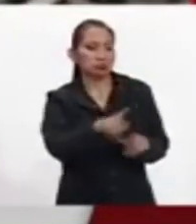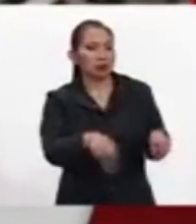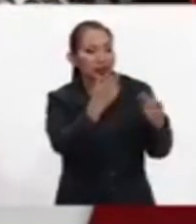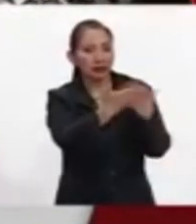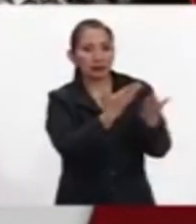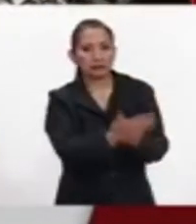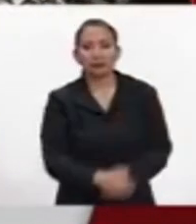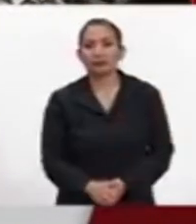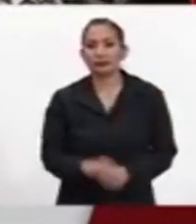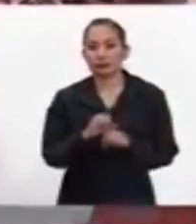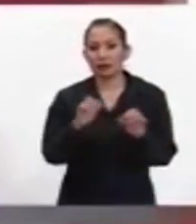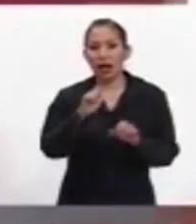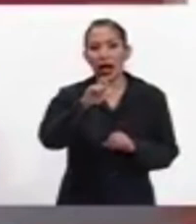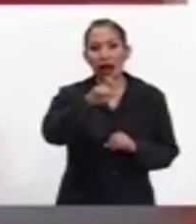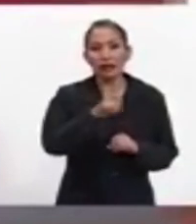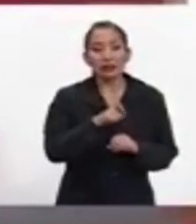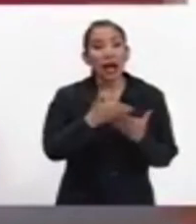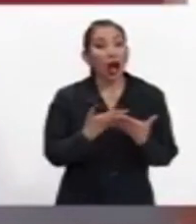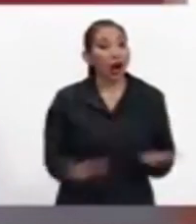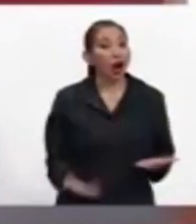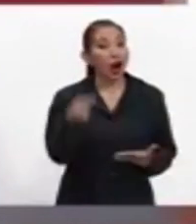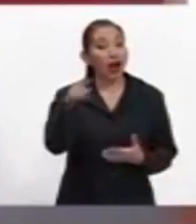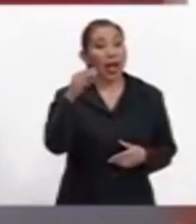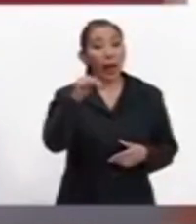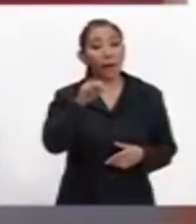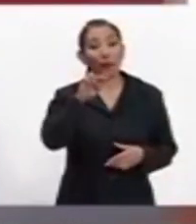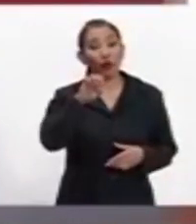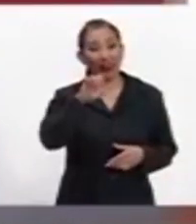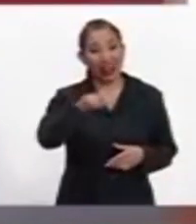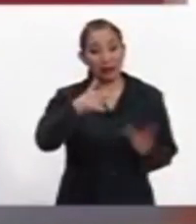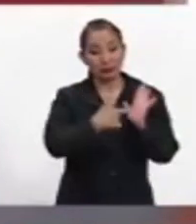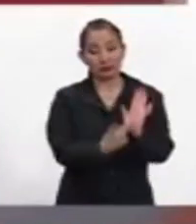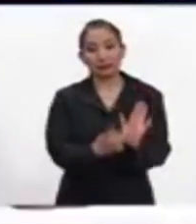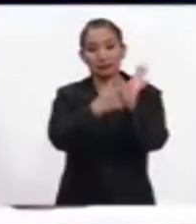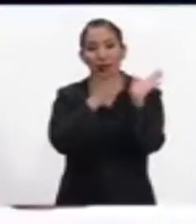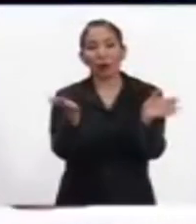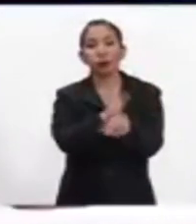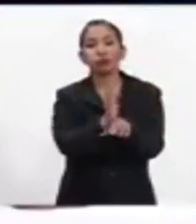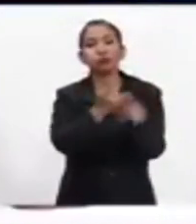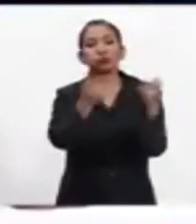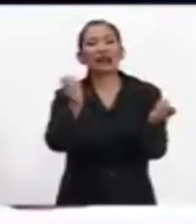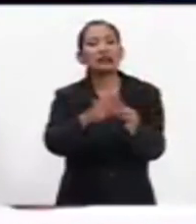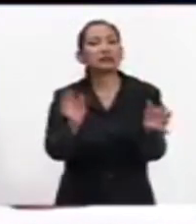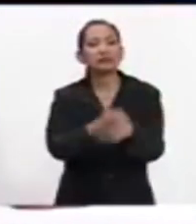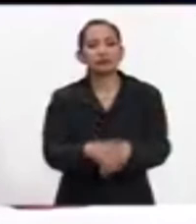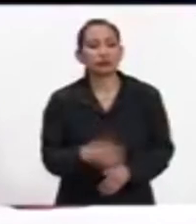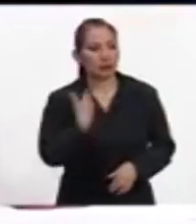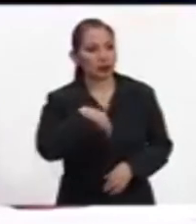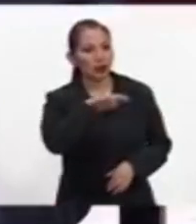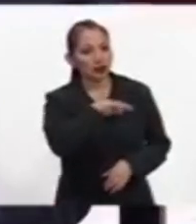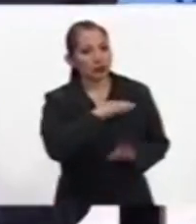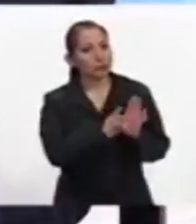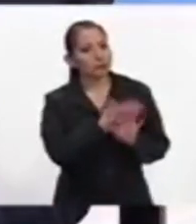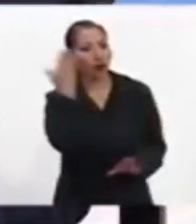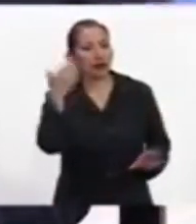venta de servicios. Así es Alex, entonces ahora en el MUNAL van a presentar estos documentales, platícanos por favor. Sí, para nosotros realmente es